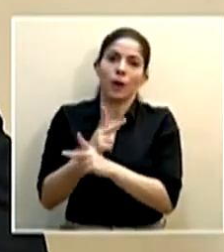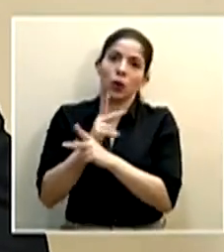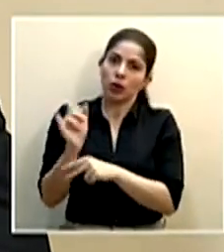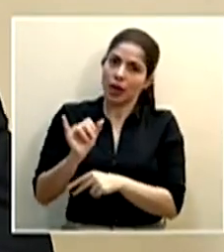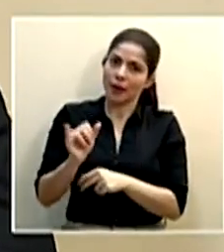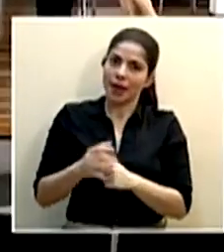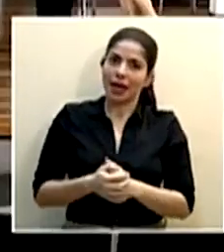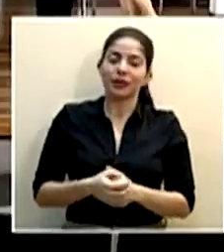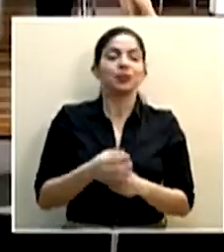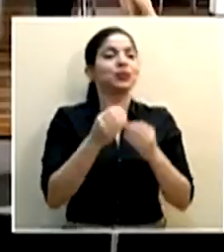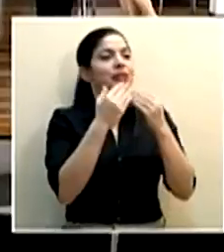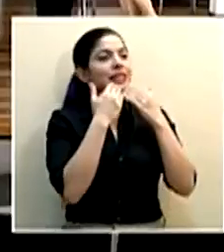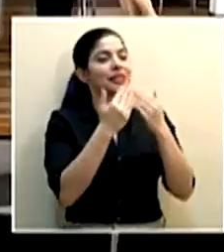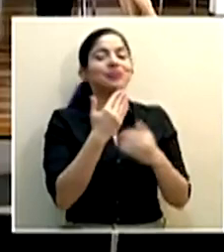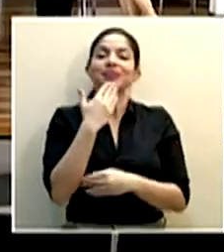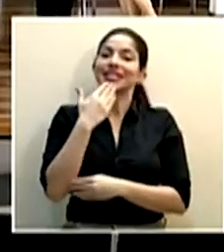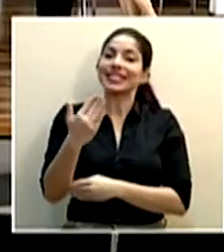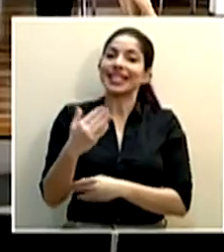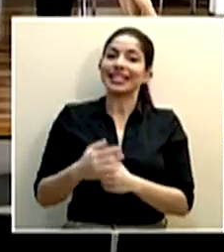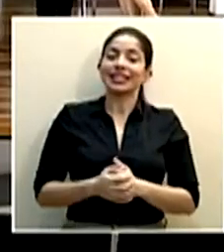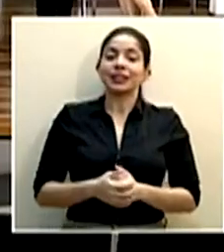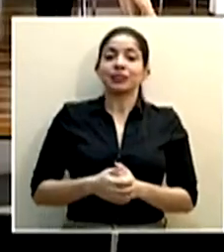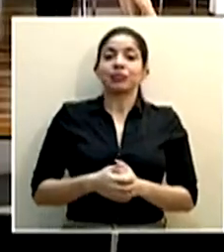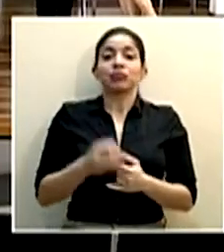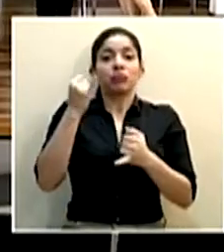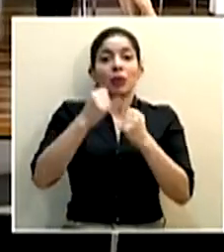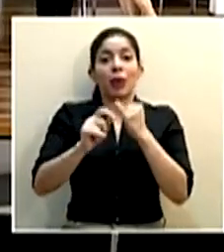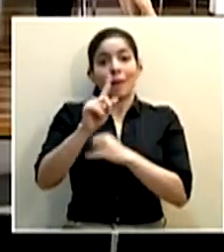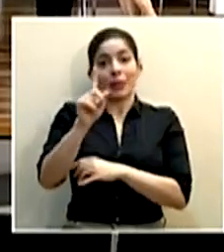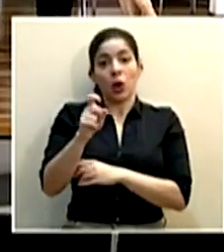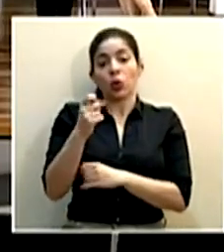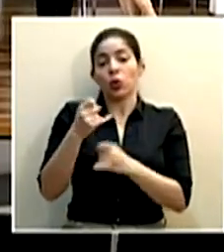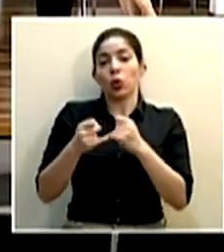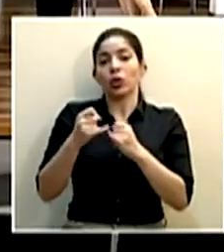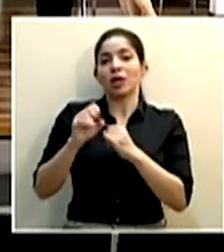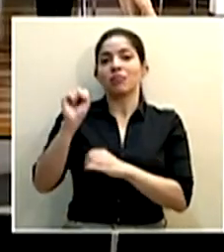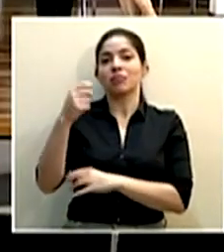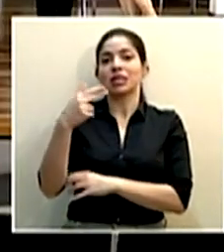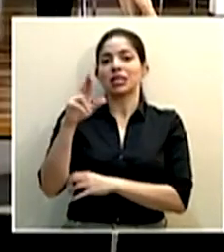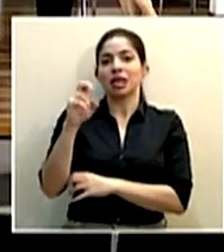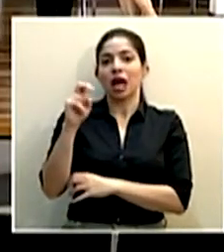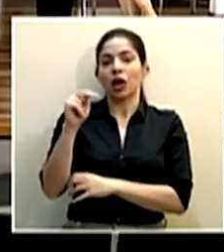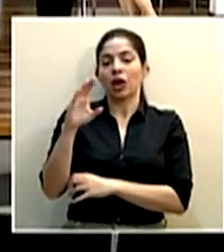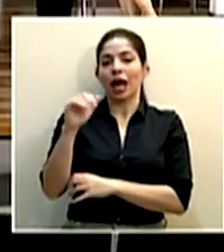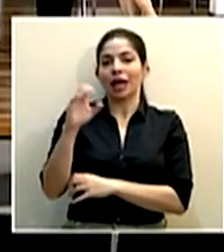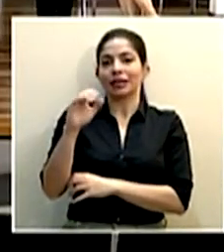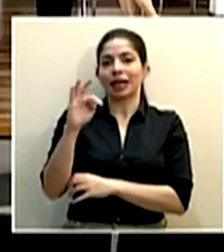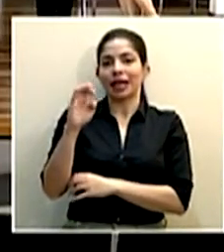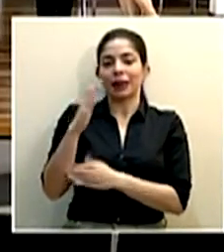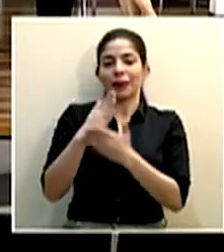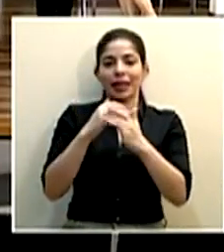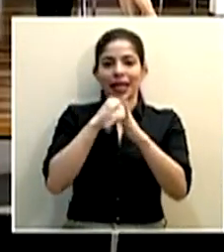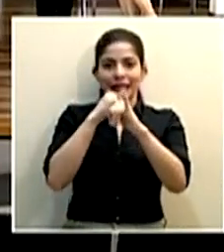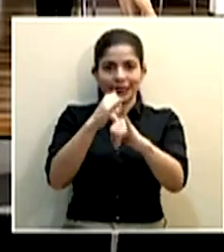Muchas gracias. Gracias. Finalizamos las consultas del señor presidente con la colega Charon Cascante de Diario Extra.